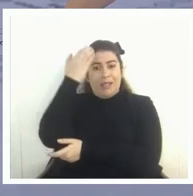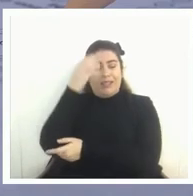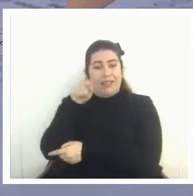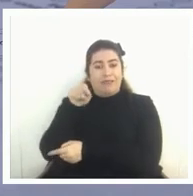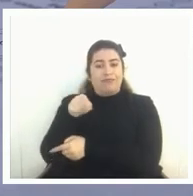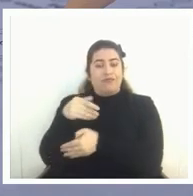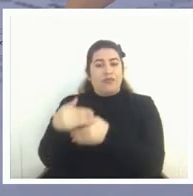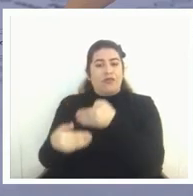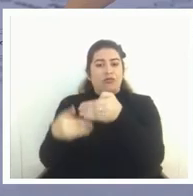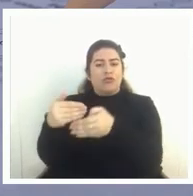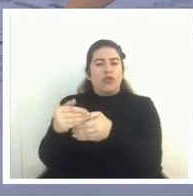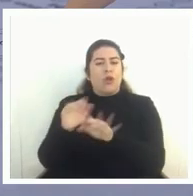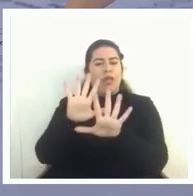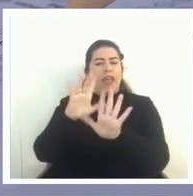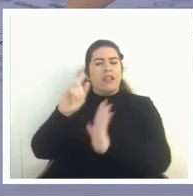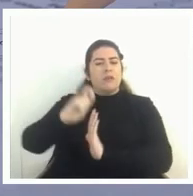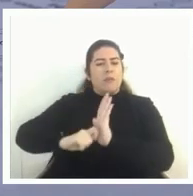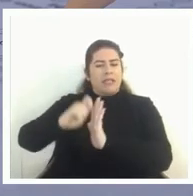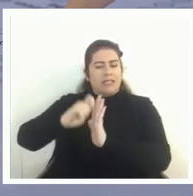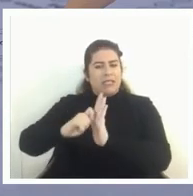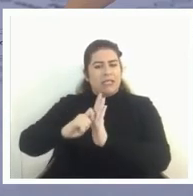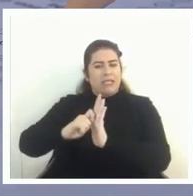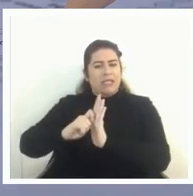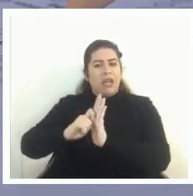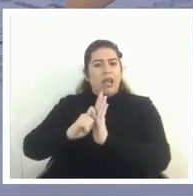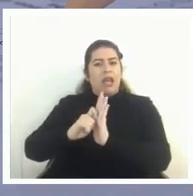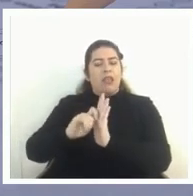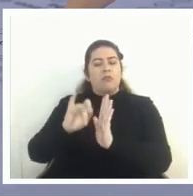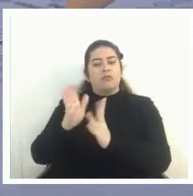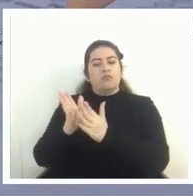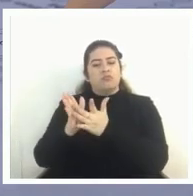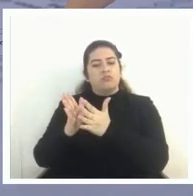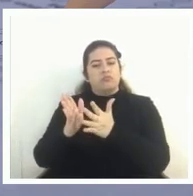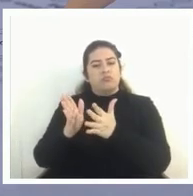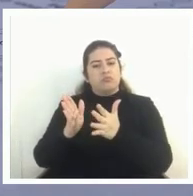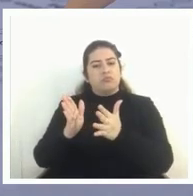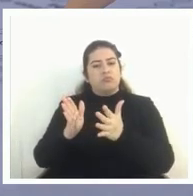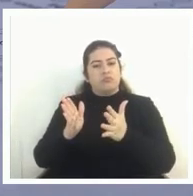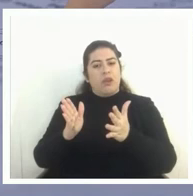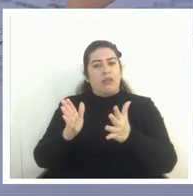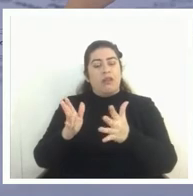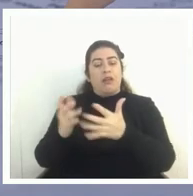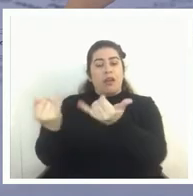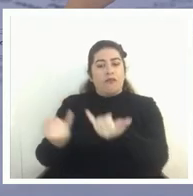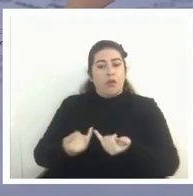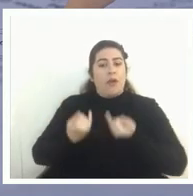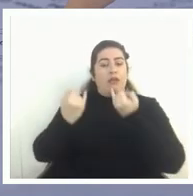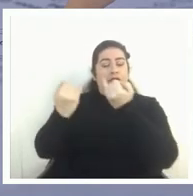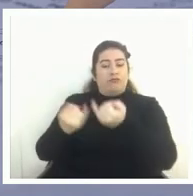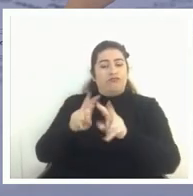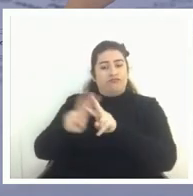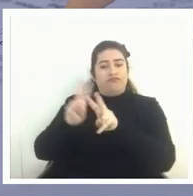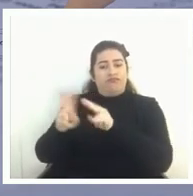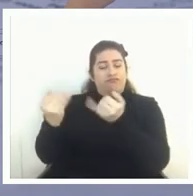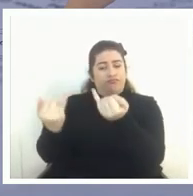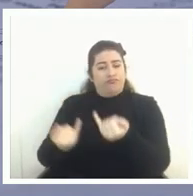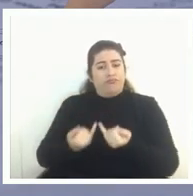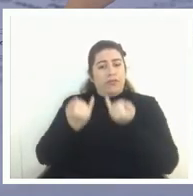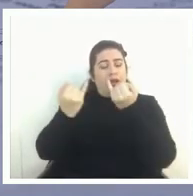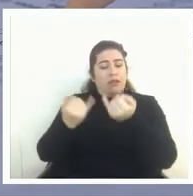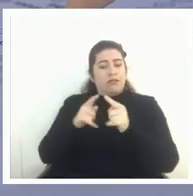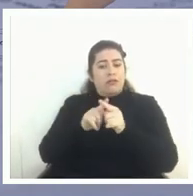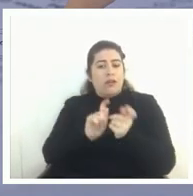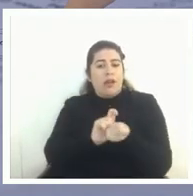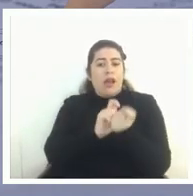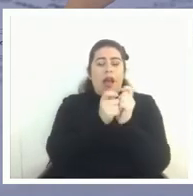haber sido unos 10 meses luego pasaron otro tiempo contándonos lo que habían hecho y cambió el sistema y no